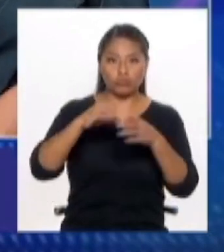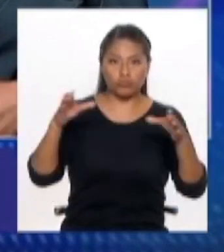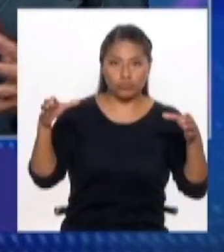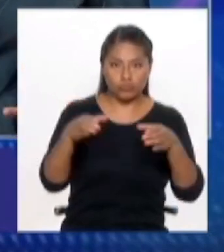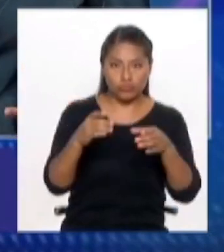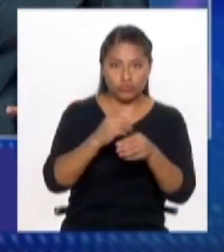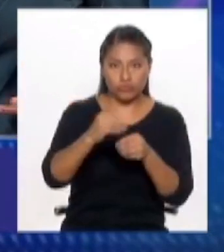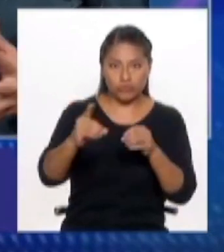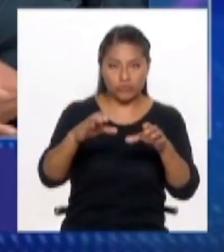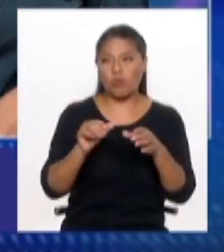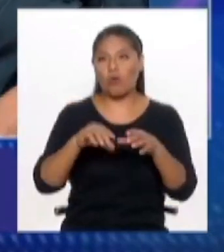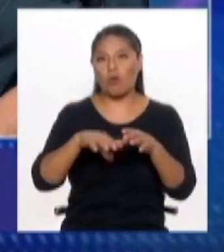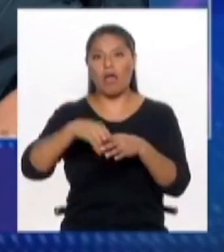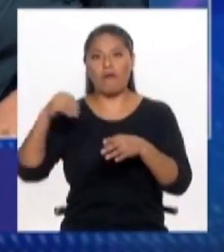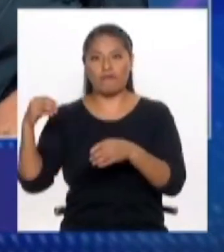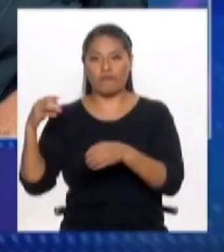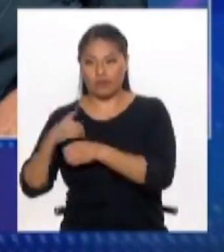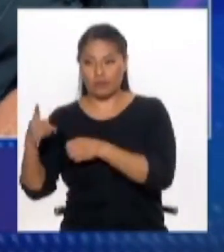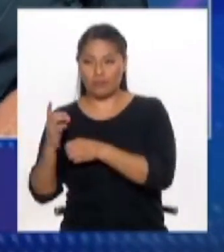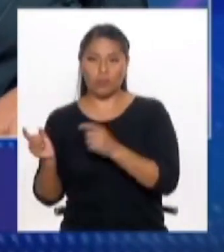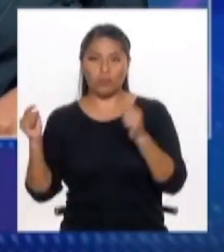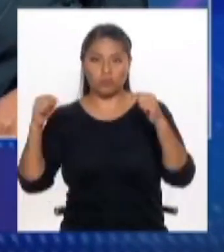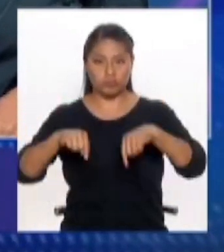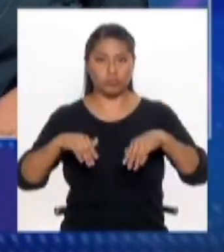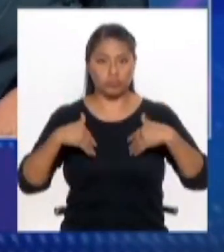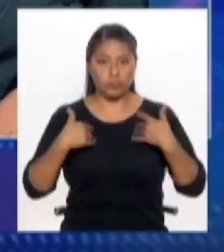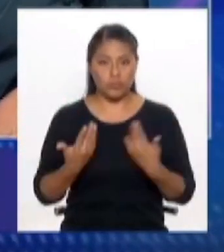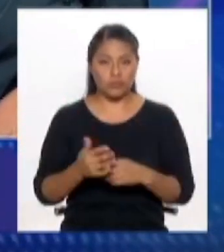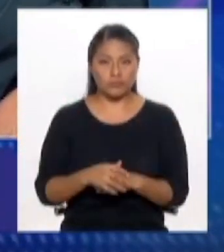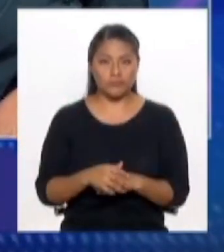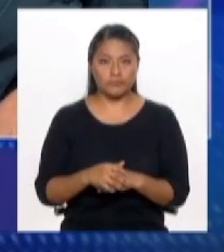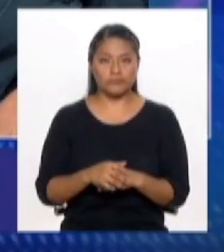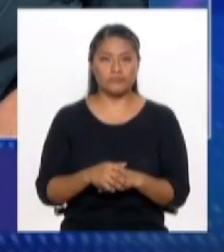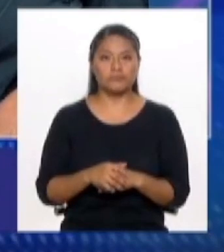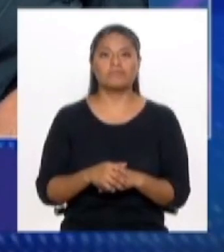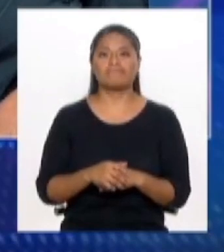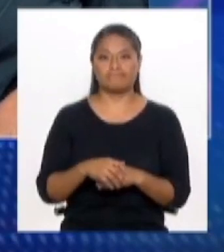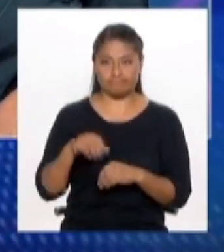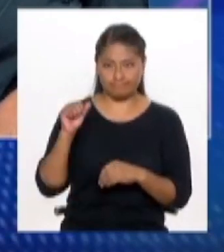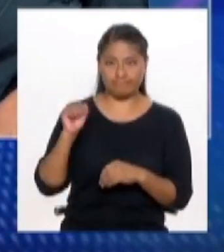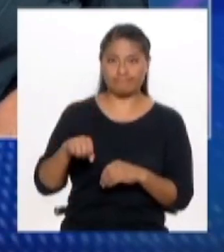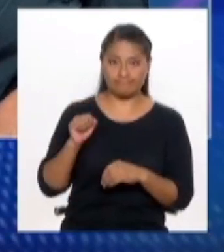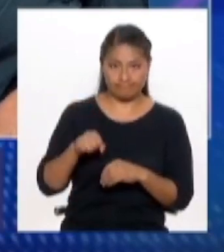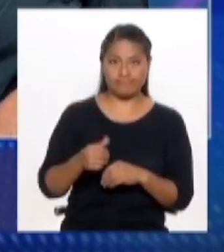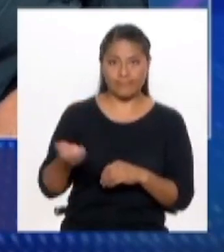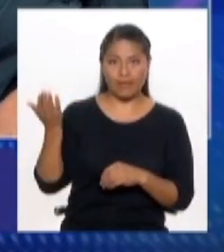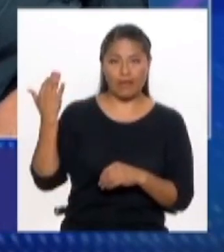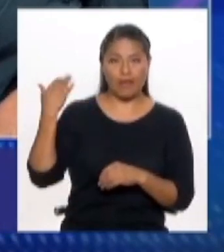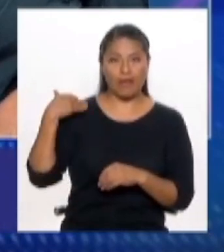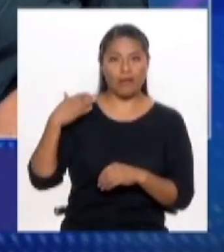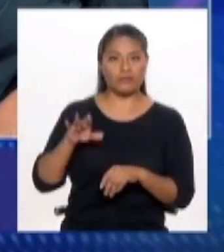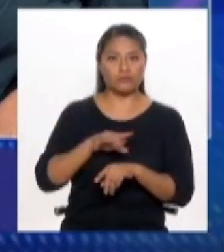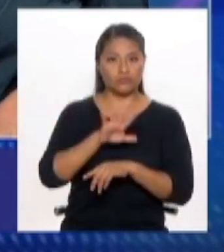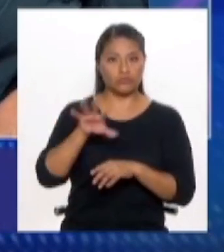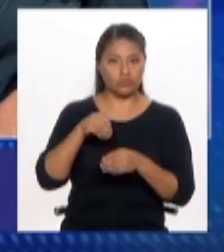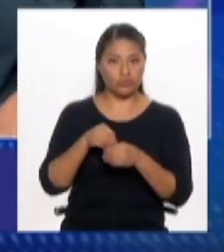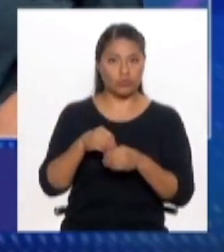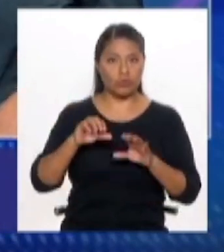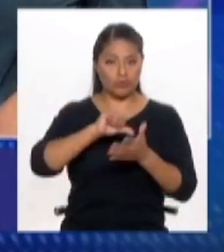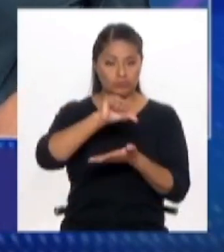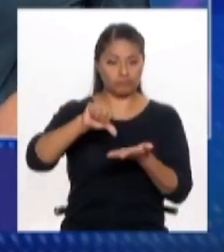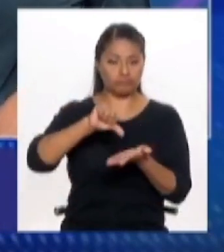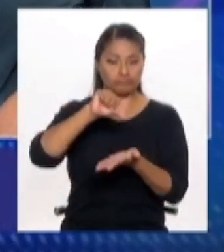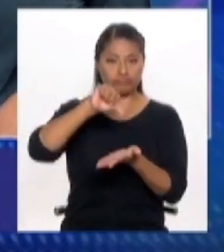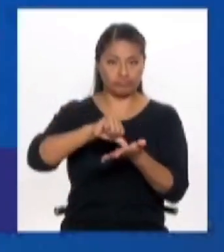del distrito, de la jurisdicción? Sí, lo peor de todo es que ya existíamos. Cuando se fundan los parques